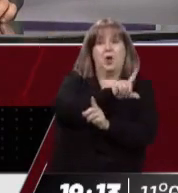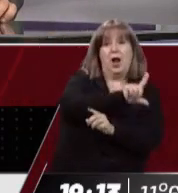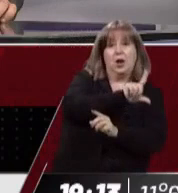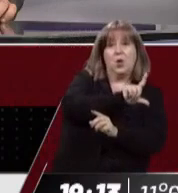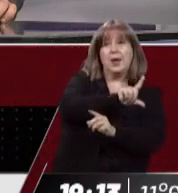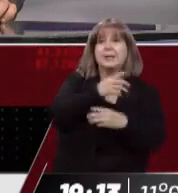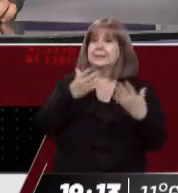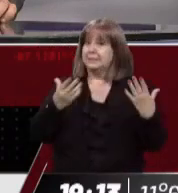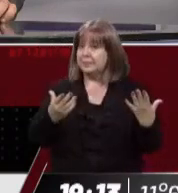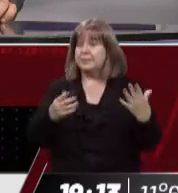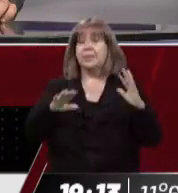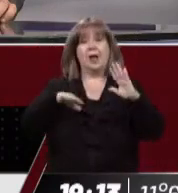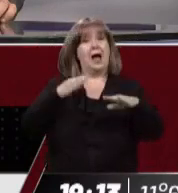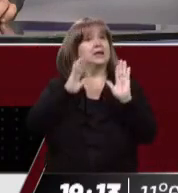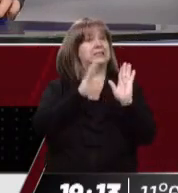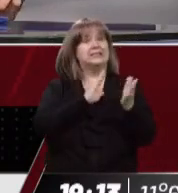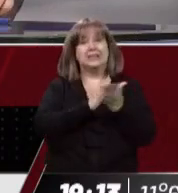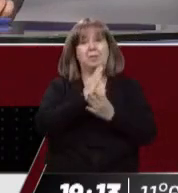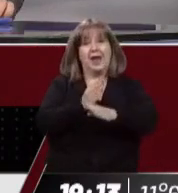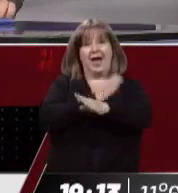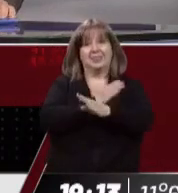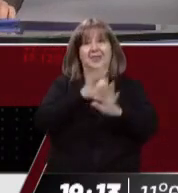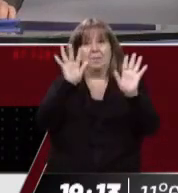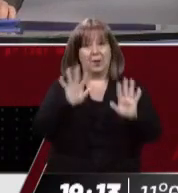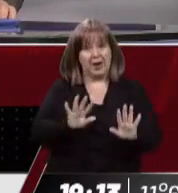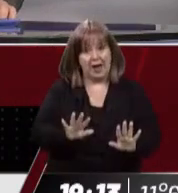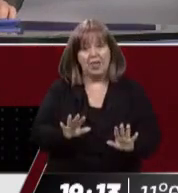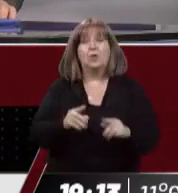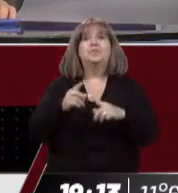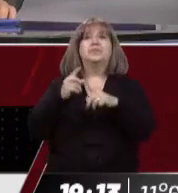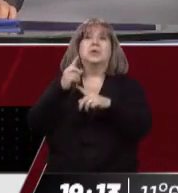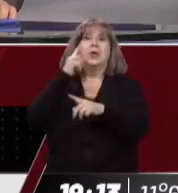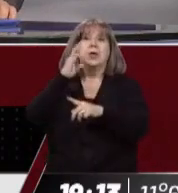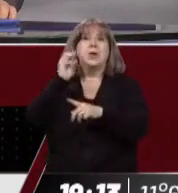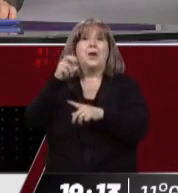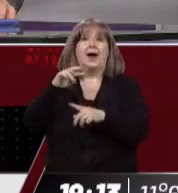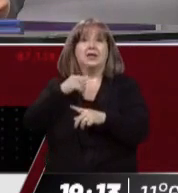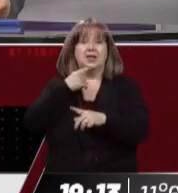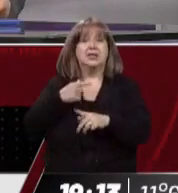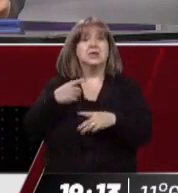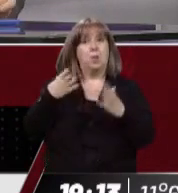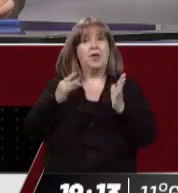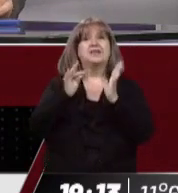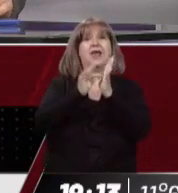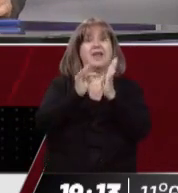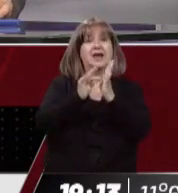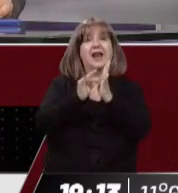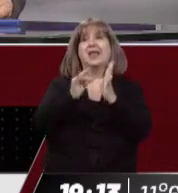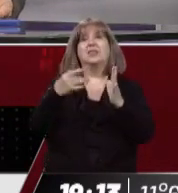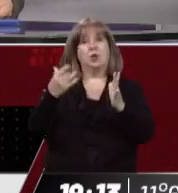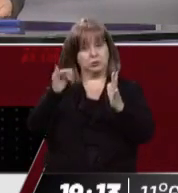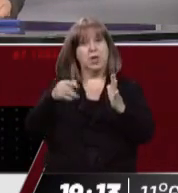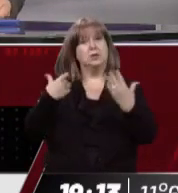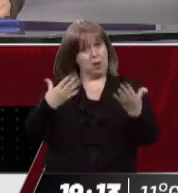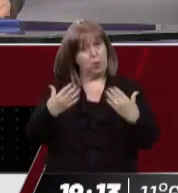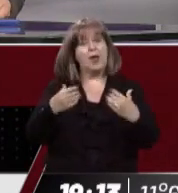ese calendario aprobado por el Congreso de la Nación, explica Ibáñez, se puede hacer por decreto de necesidad y urgencia, pero con 50 días de antelación.